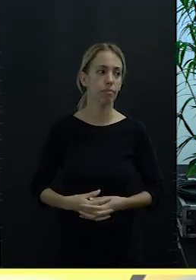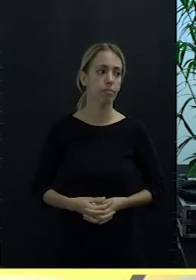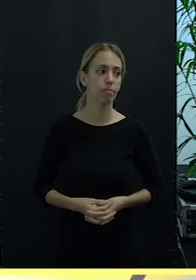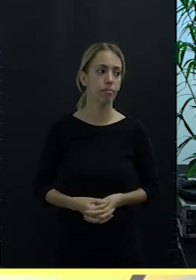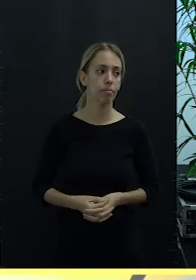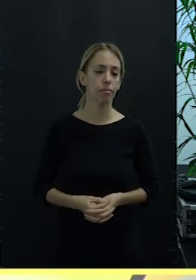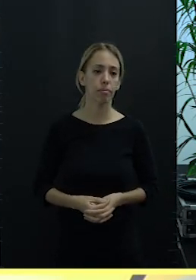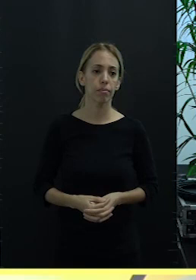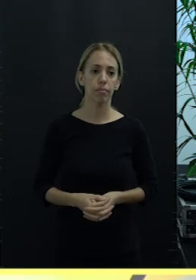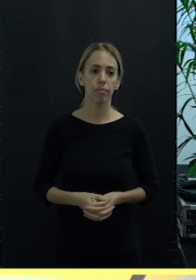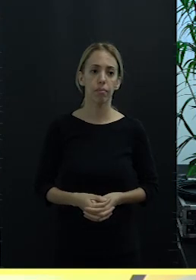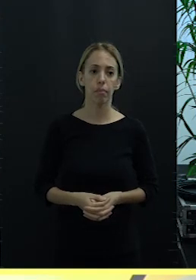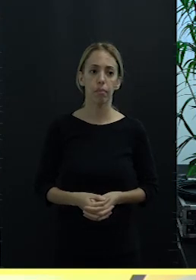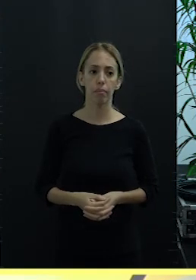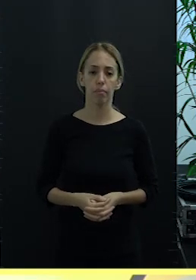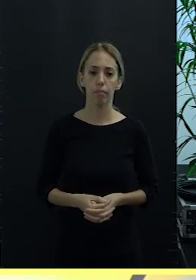Ah, vale.